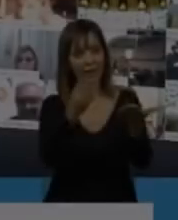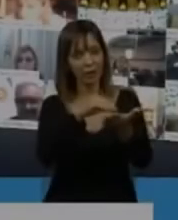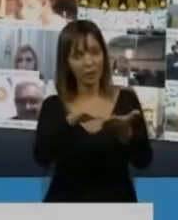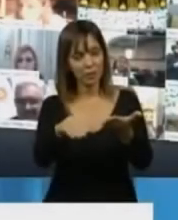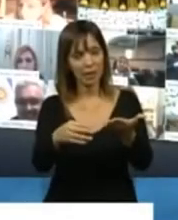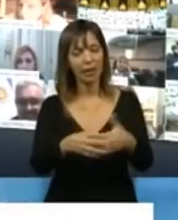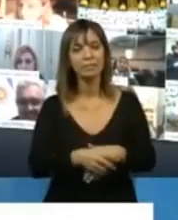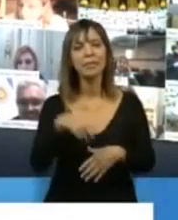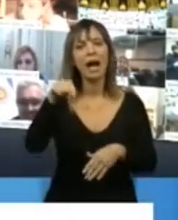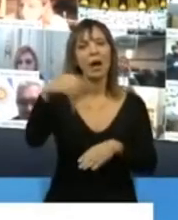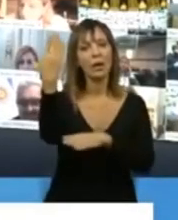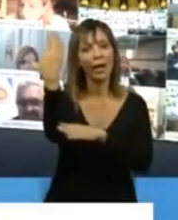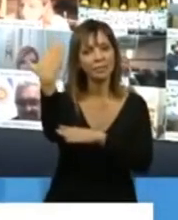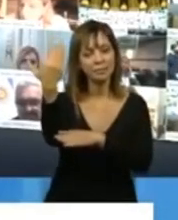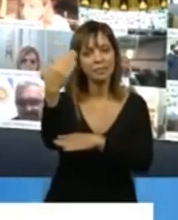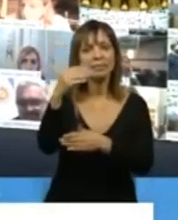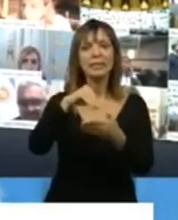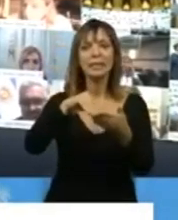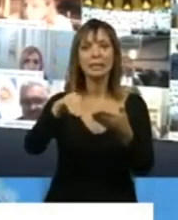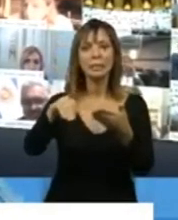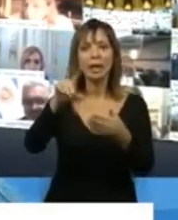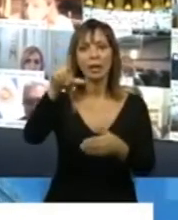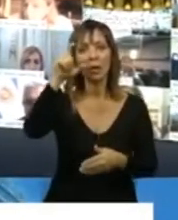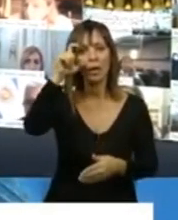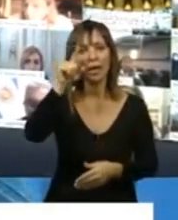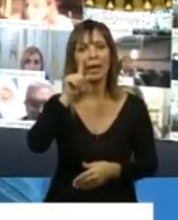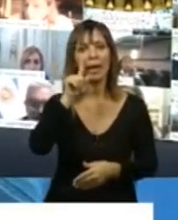Tiene la palabra el diputado Aldo Leiva.